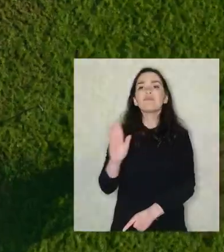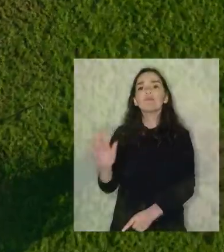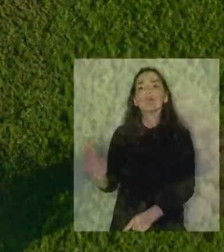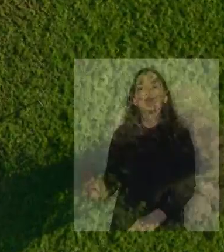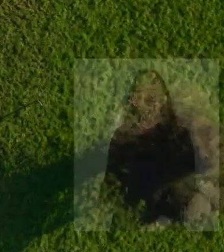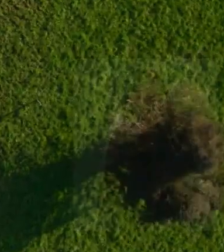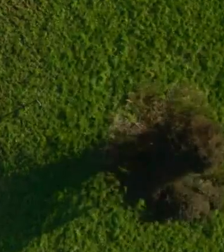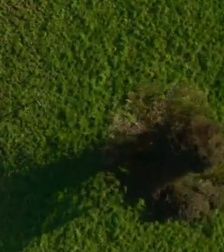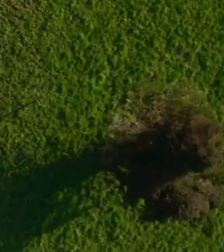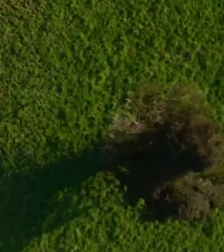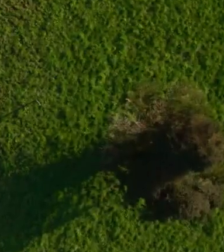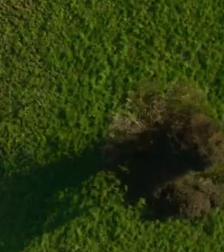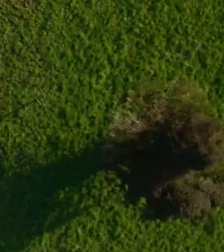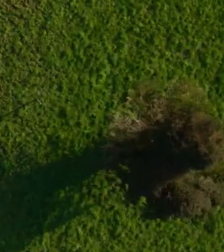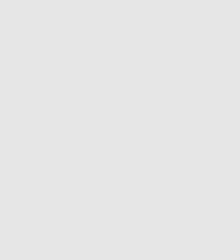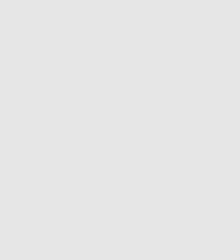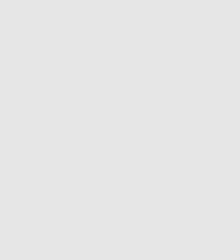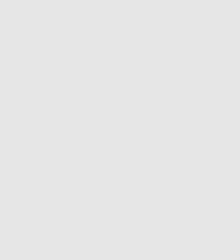mejor.